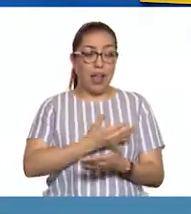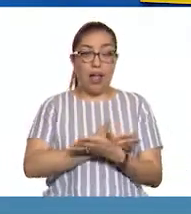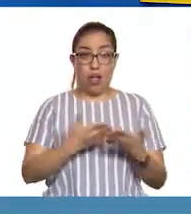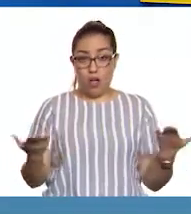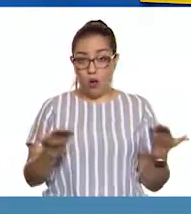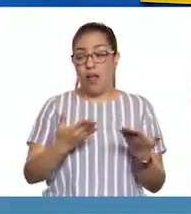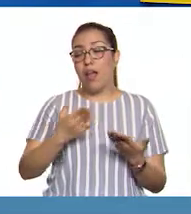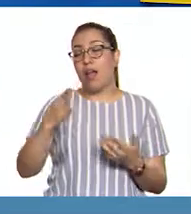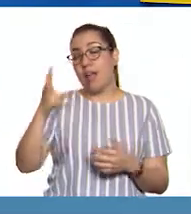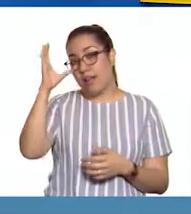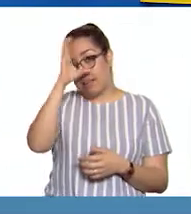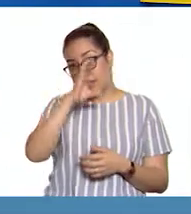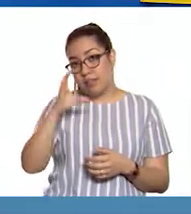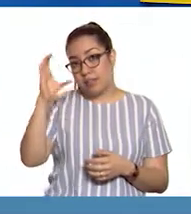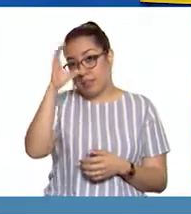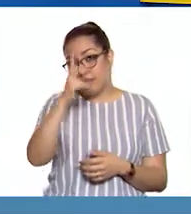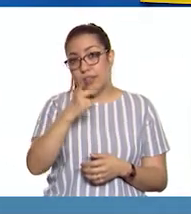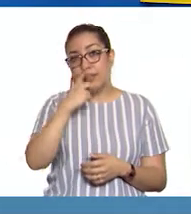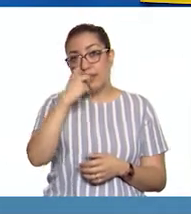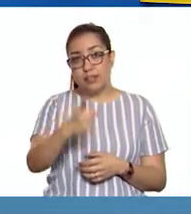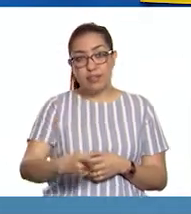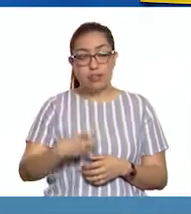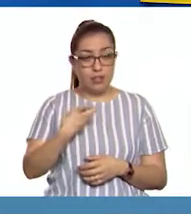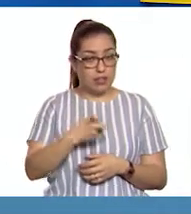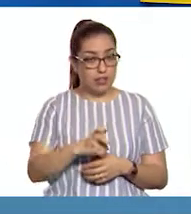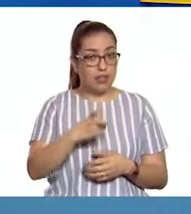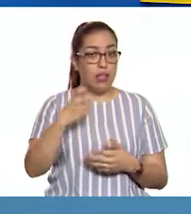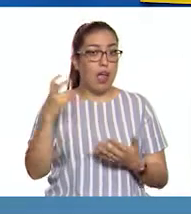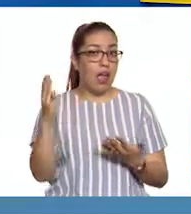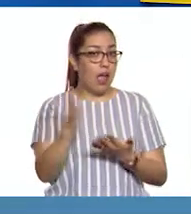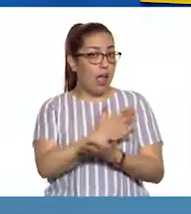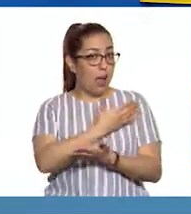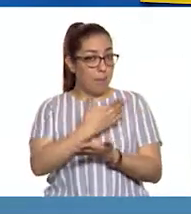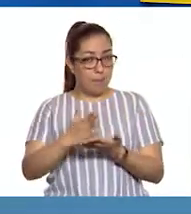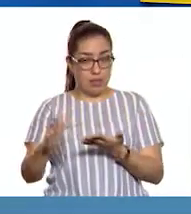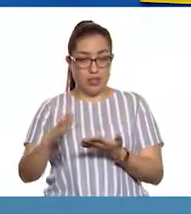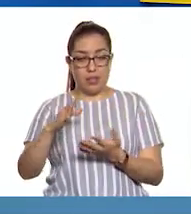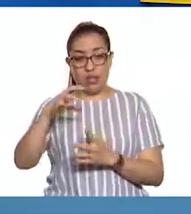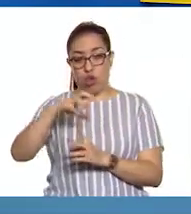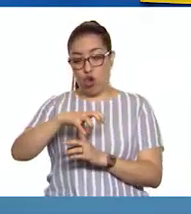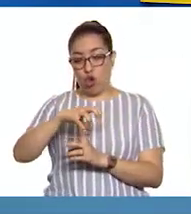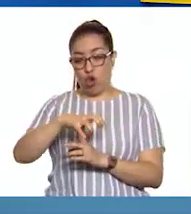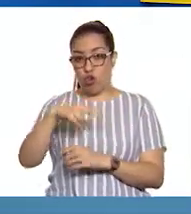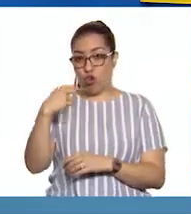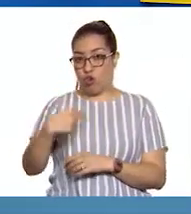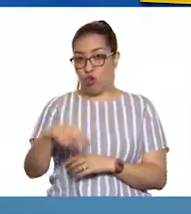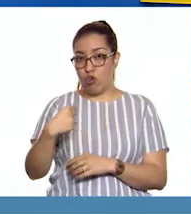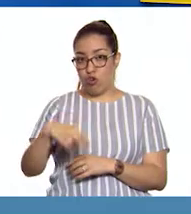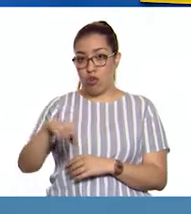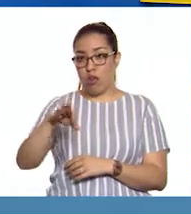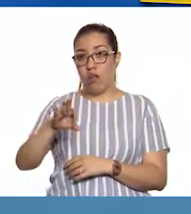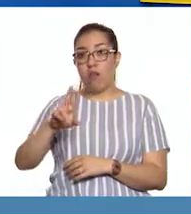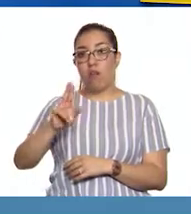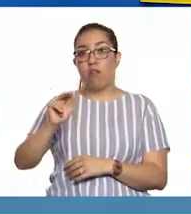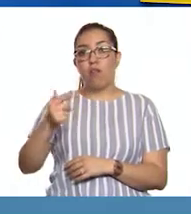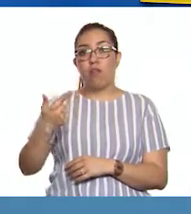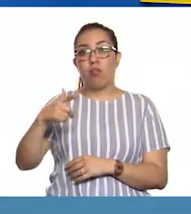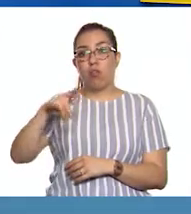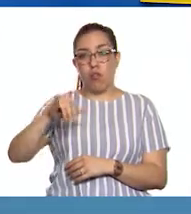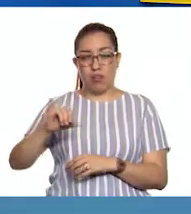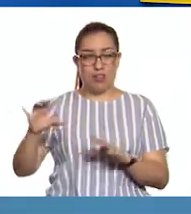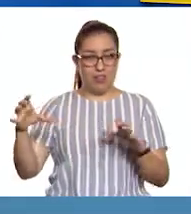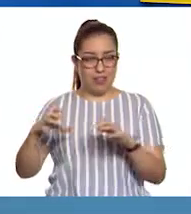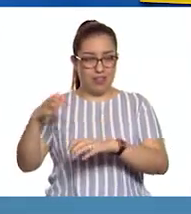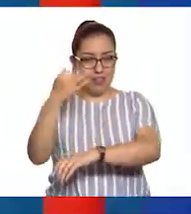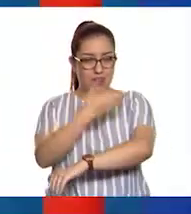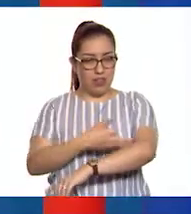forman un reino aparte de seres vivos denominado funji. ¿Qué significa hongos en latín? Maestro,